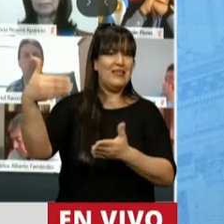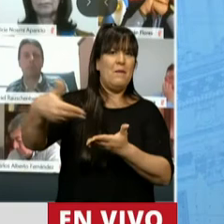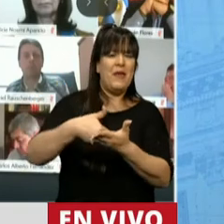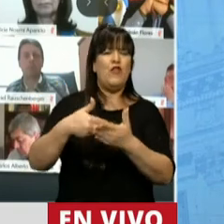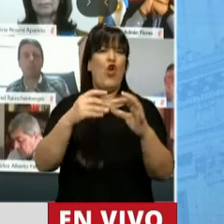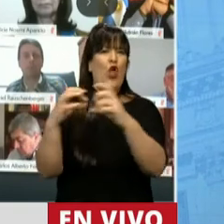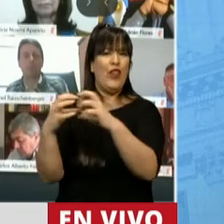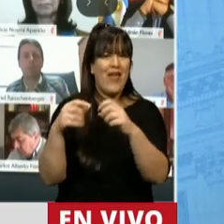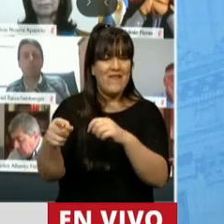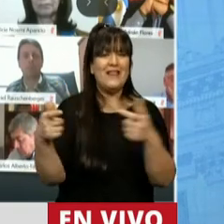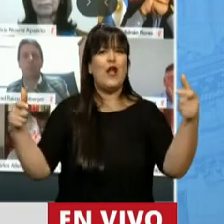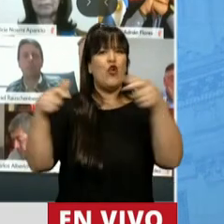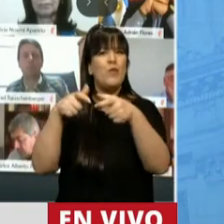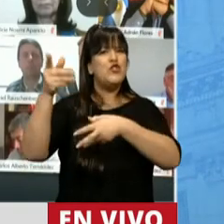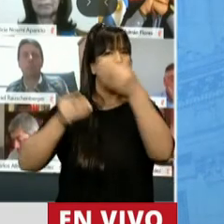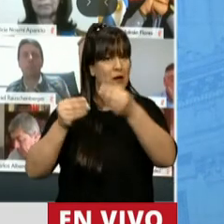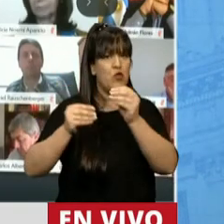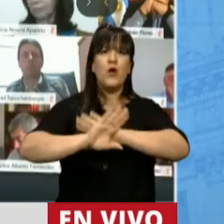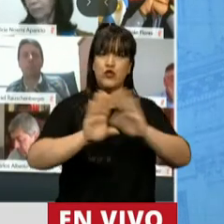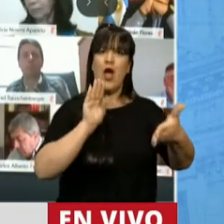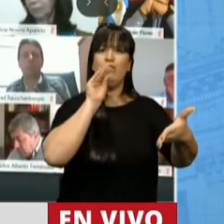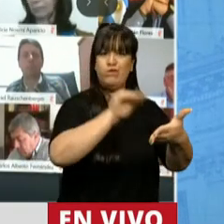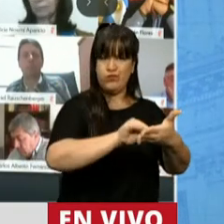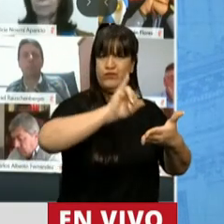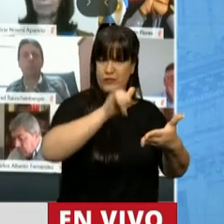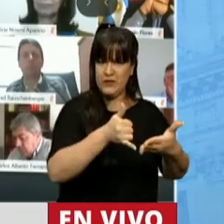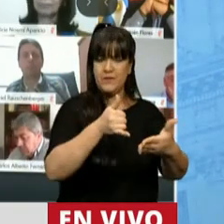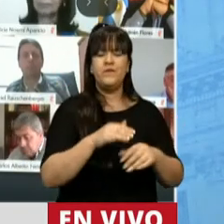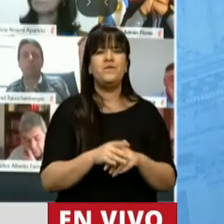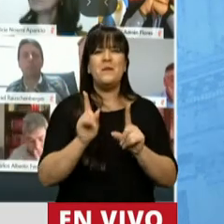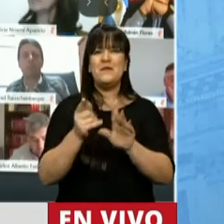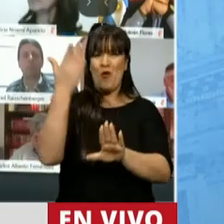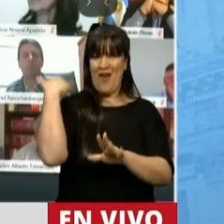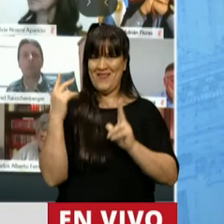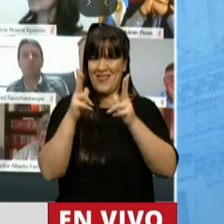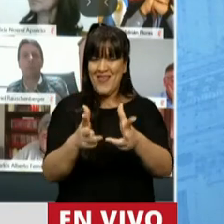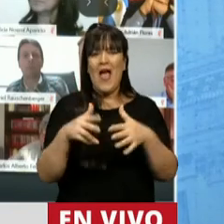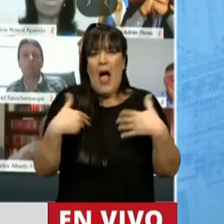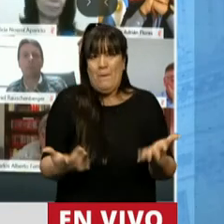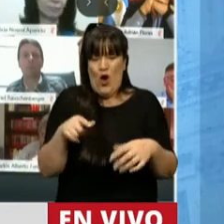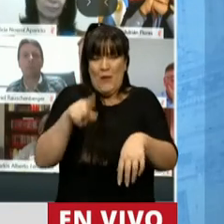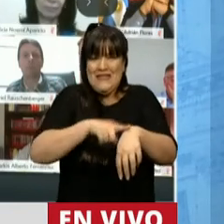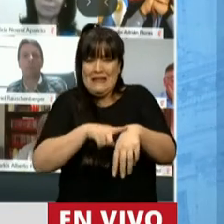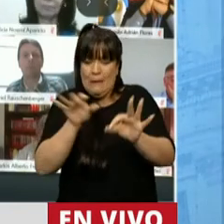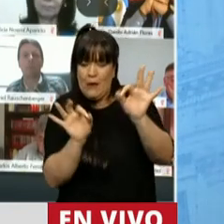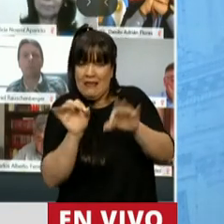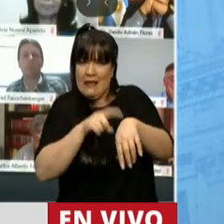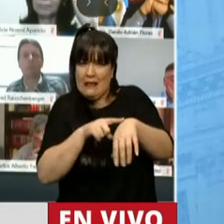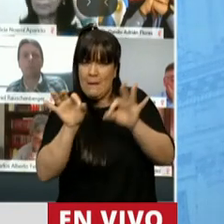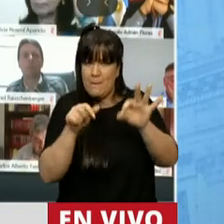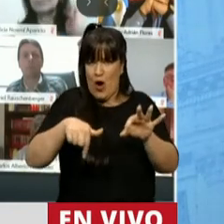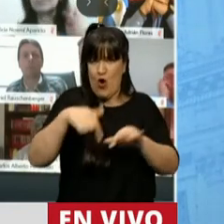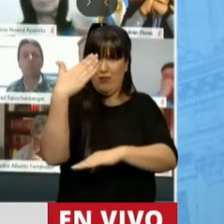el debate en la Comisión de Presupuestos. Como dije, aprovechando el tiempo lo más ajustadamente posible,